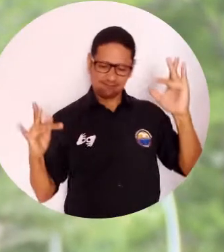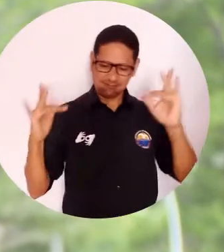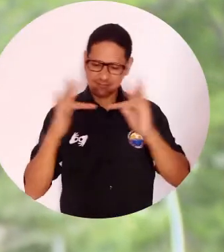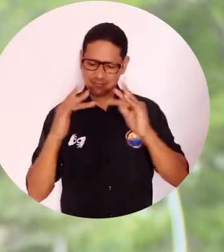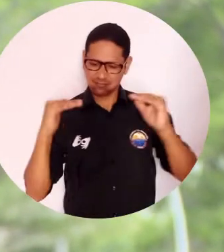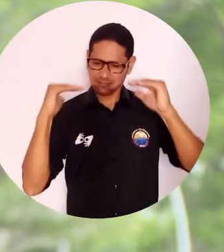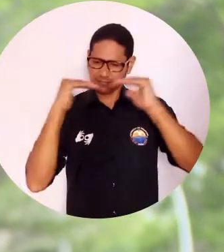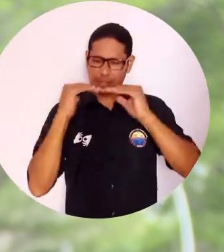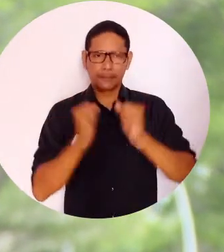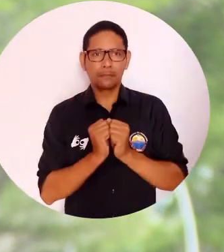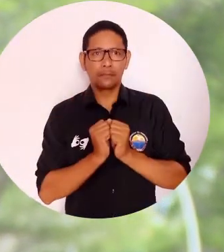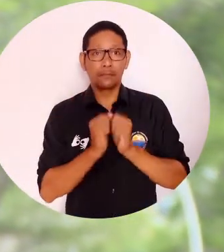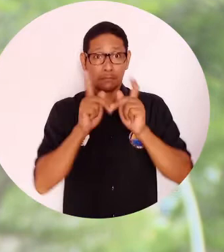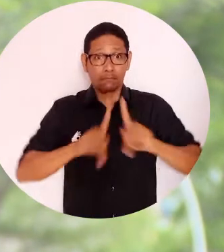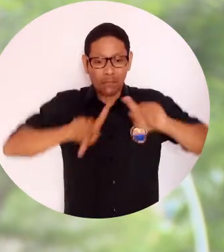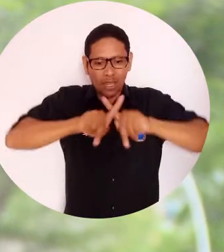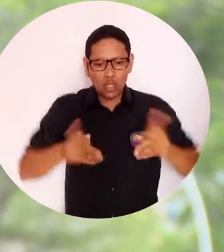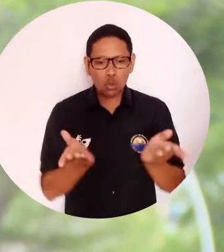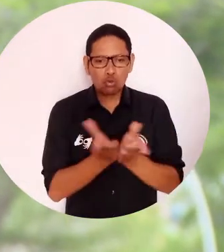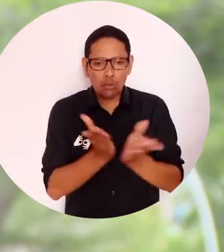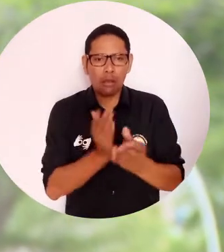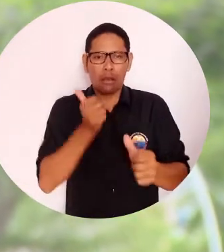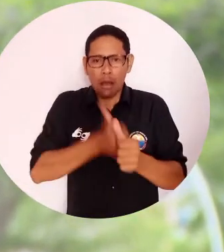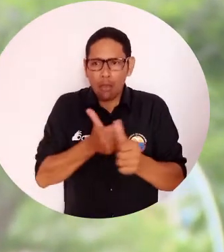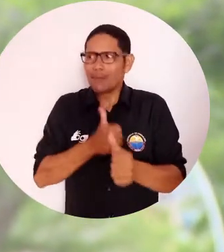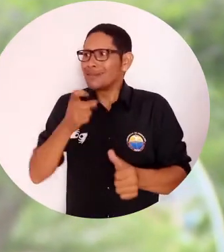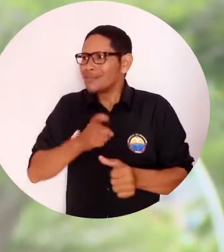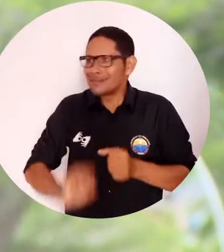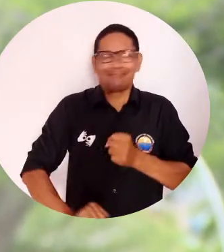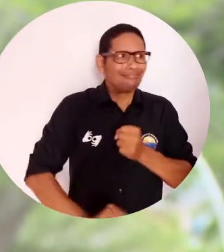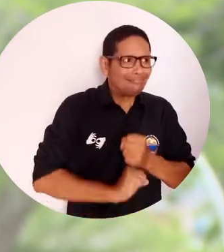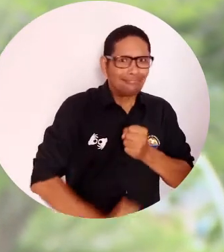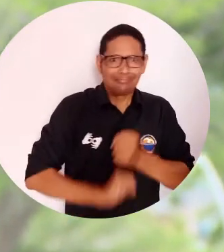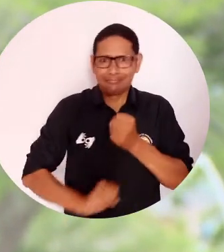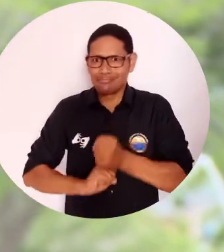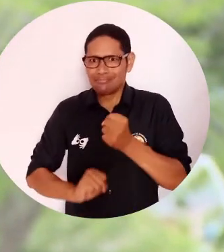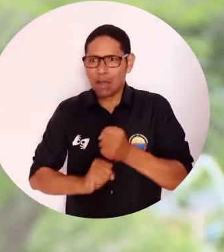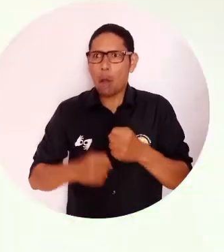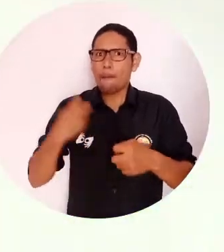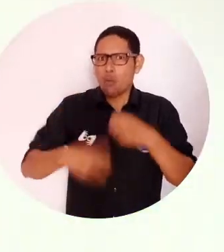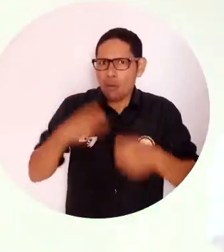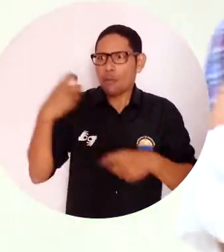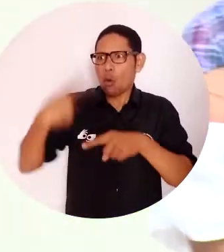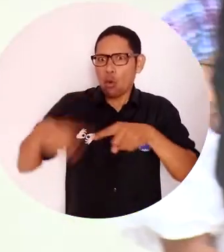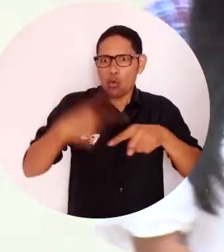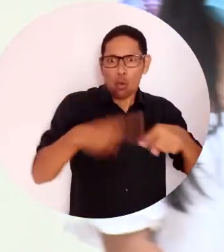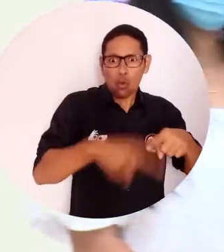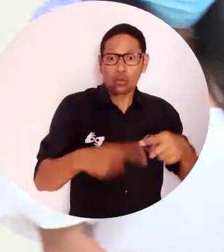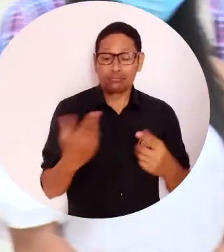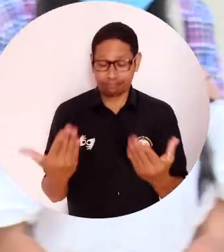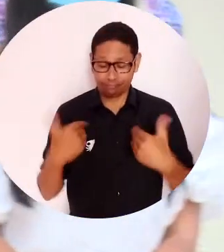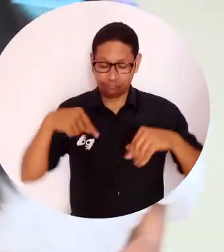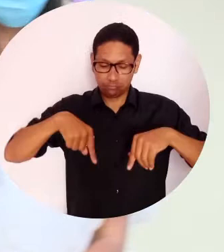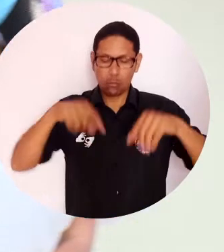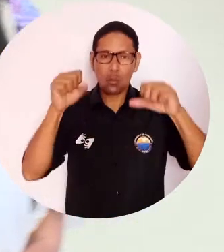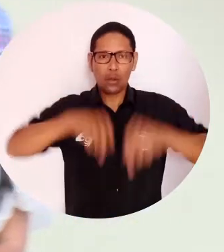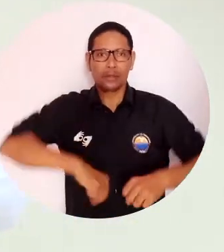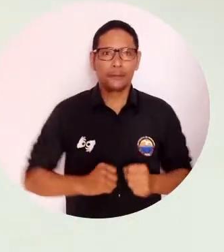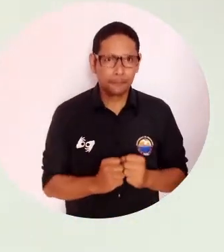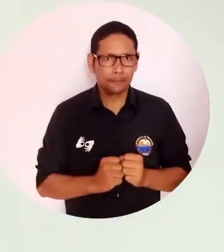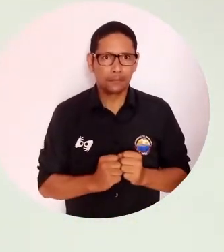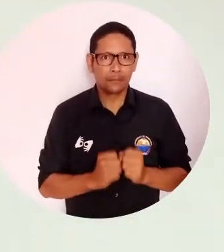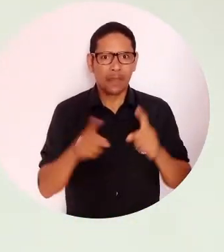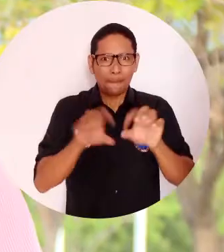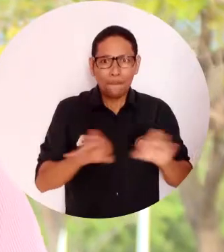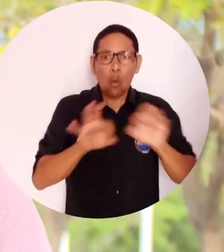es que cada uno de sus estudiantes encuentre en ella un apoyo que muchas veces necesitamos para las situaciones que se nos puede presentar en la